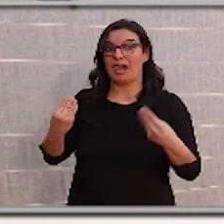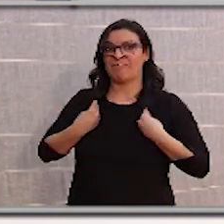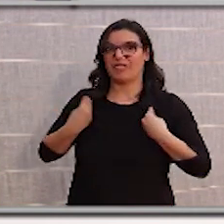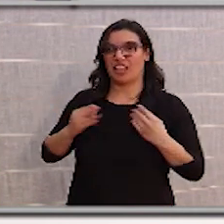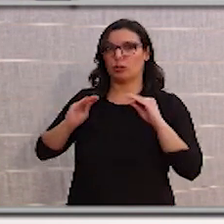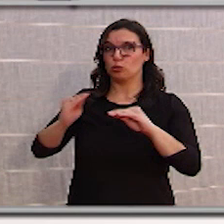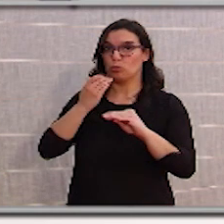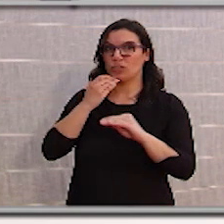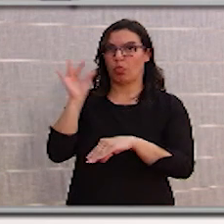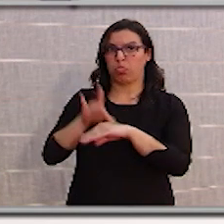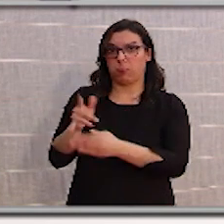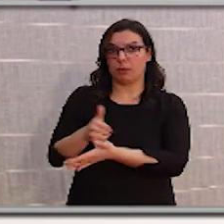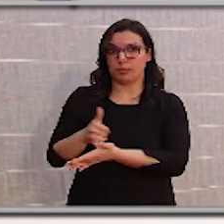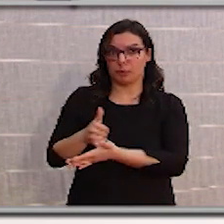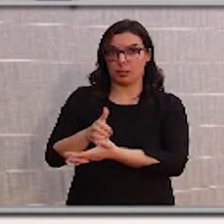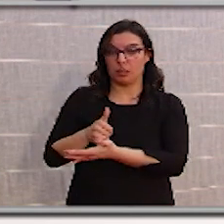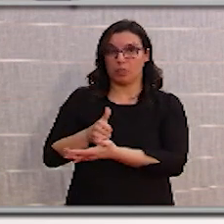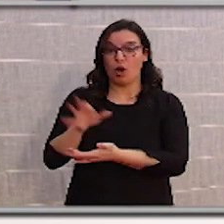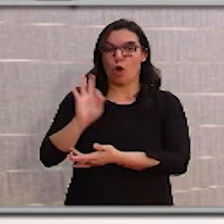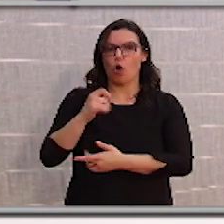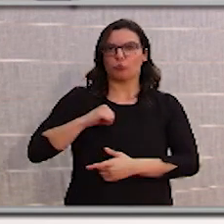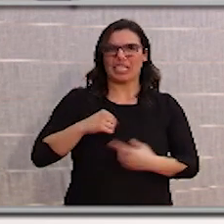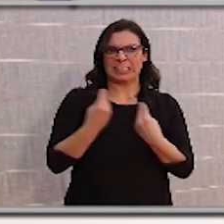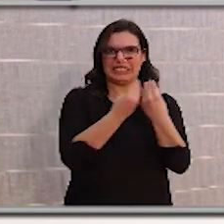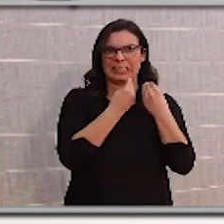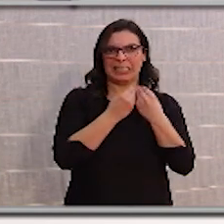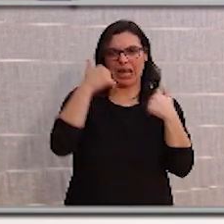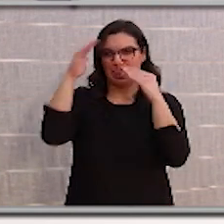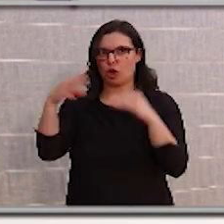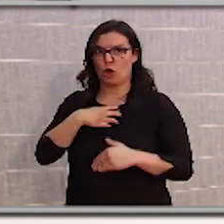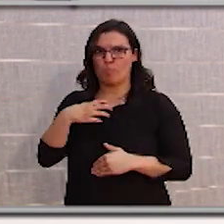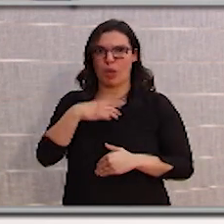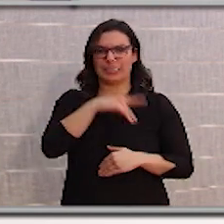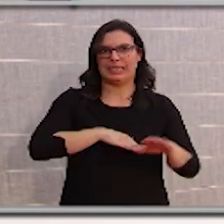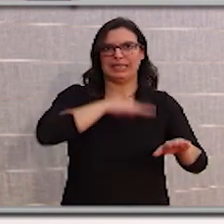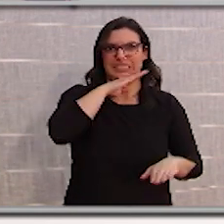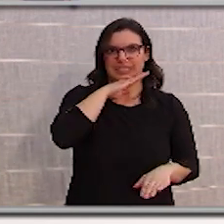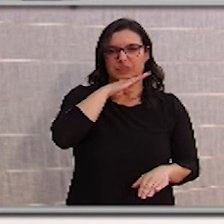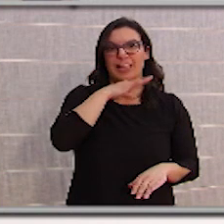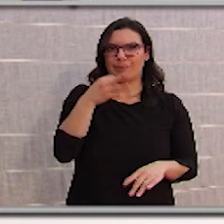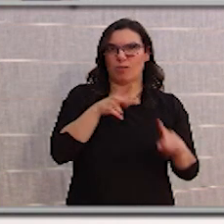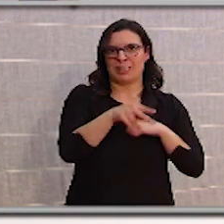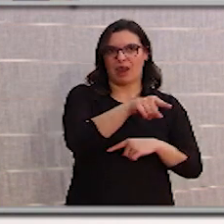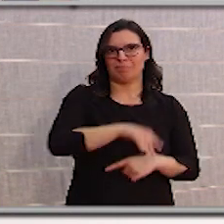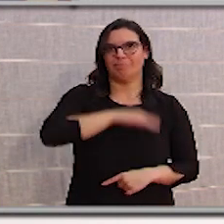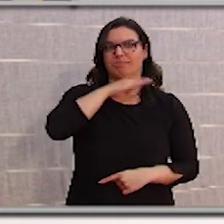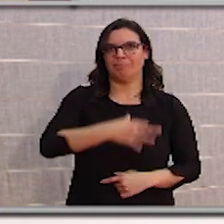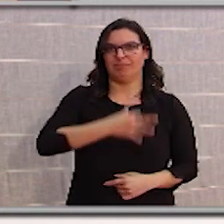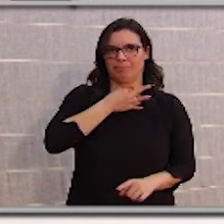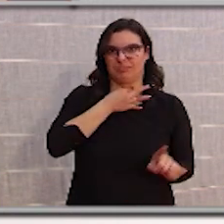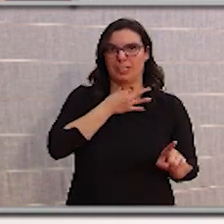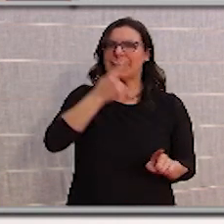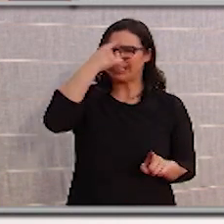el sistema sanitario funcionando. Tomaremos todas las medidas que sean necesarias. Entendemos que son medidas